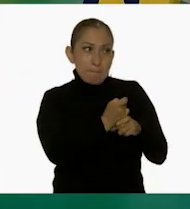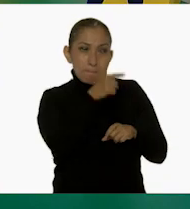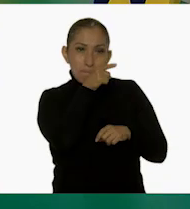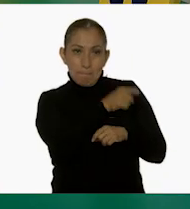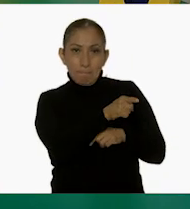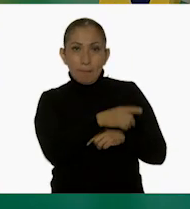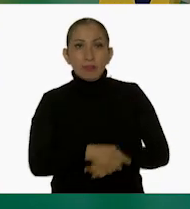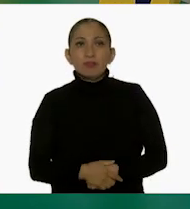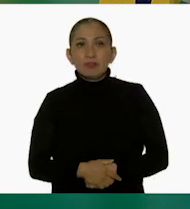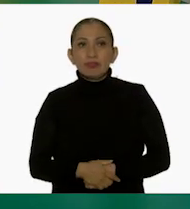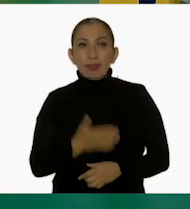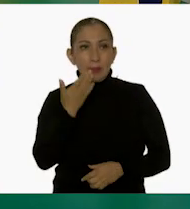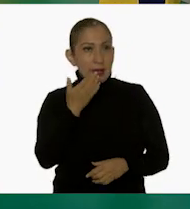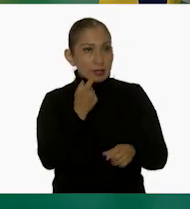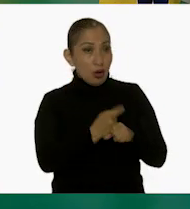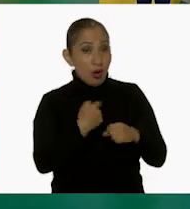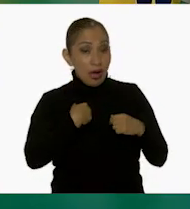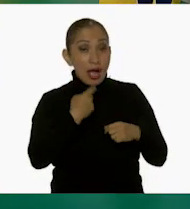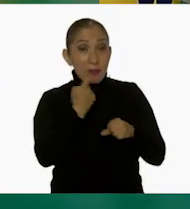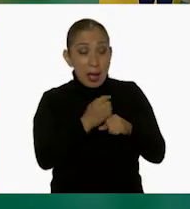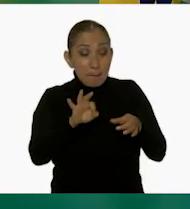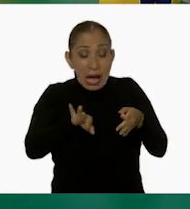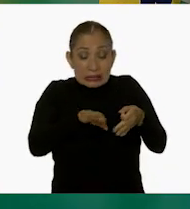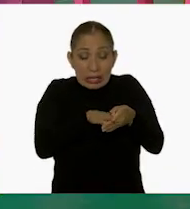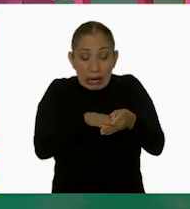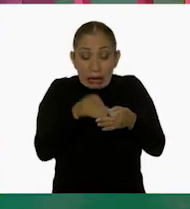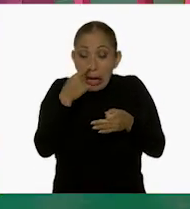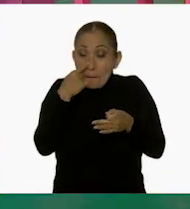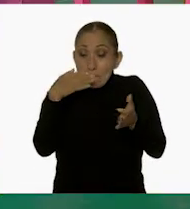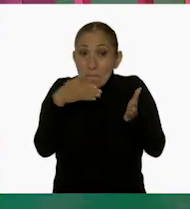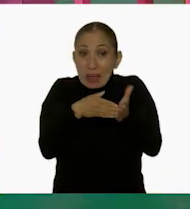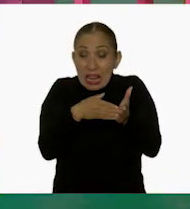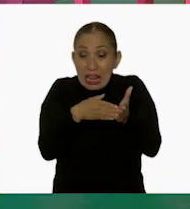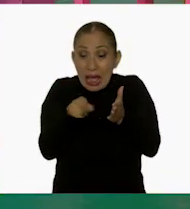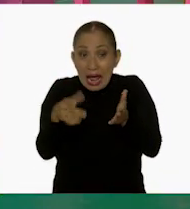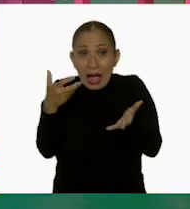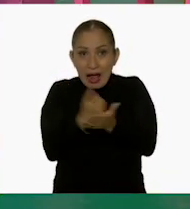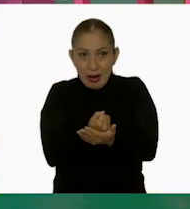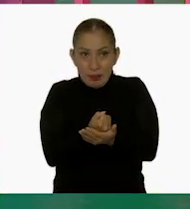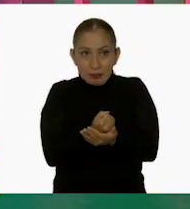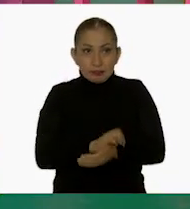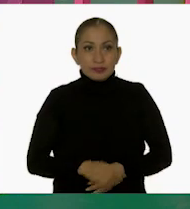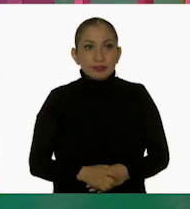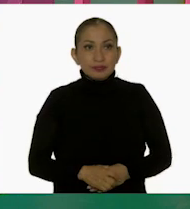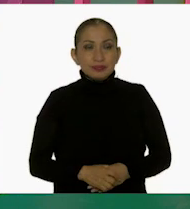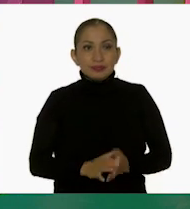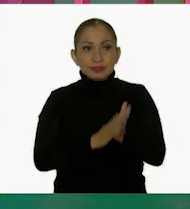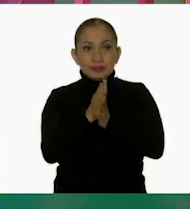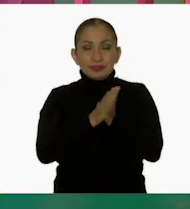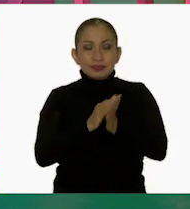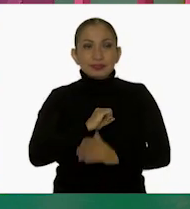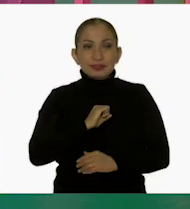tirando? A ver, entonces recuerden que quien se acerque al número mil es quien va a ganar. A ver.